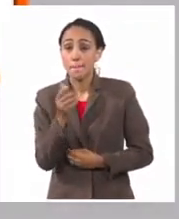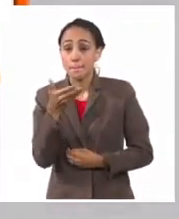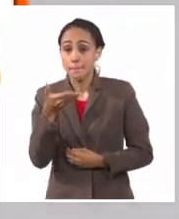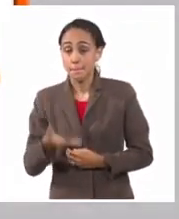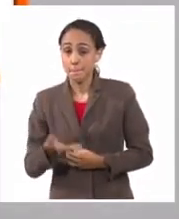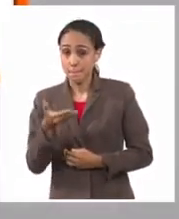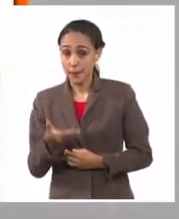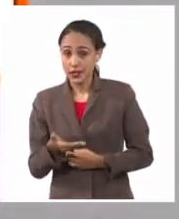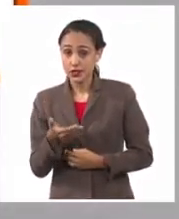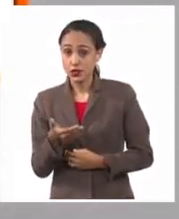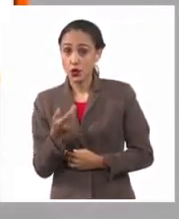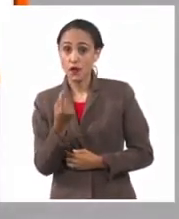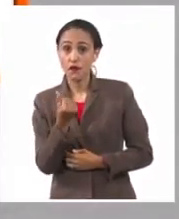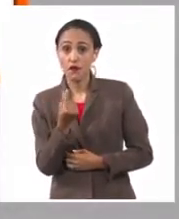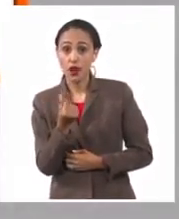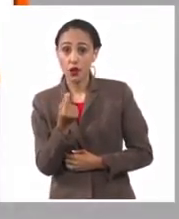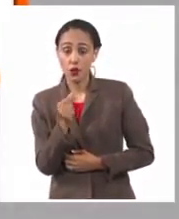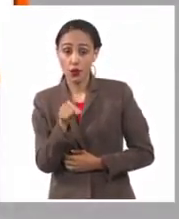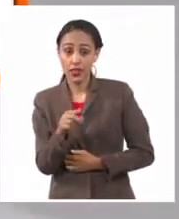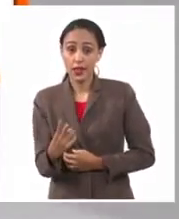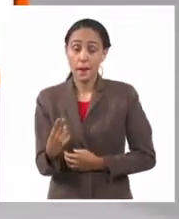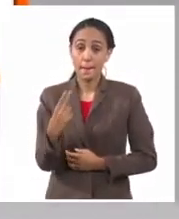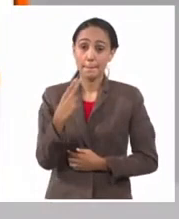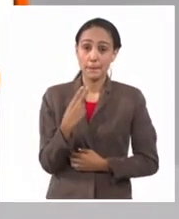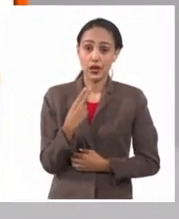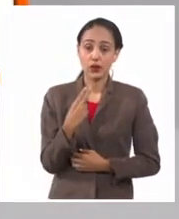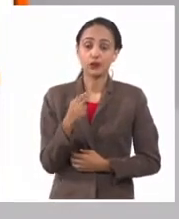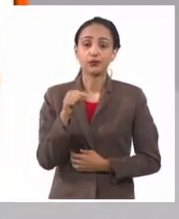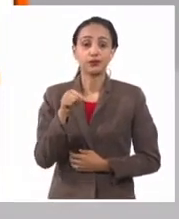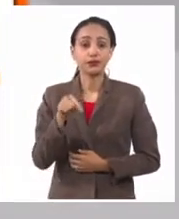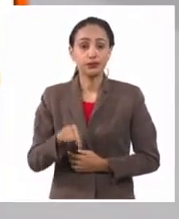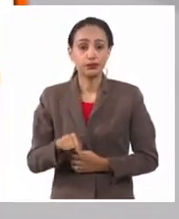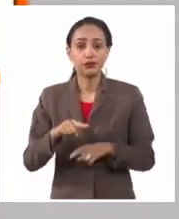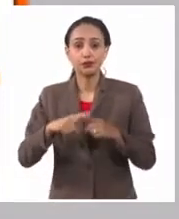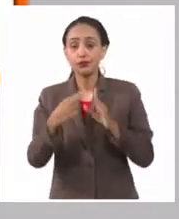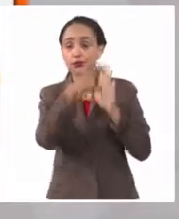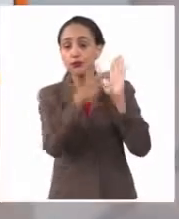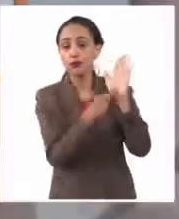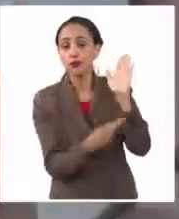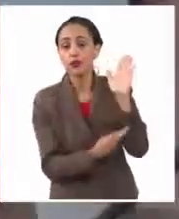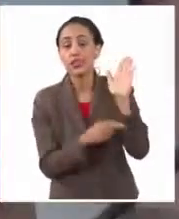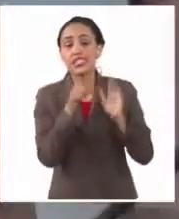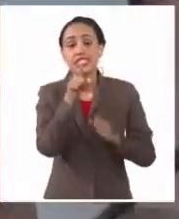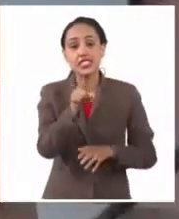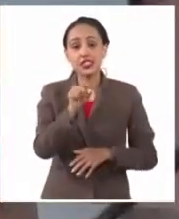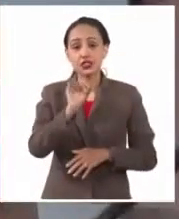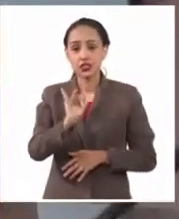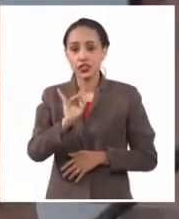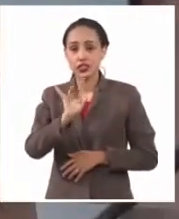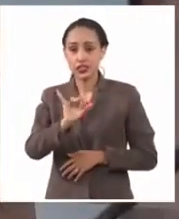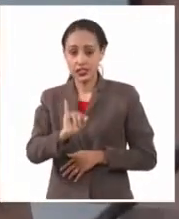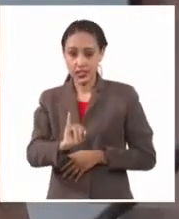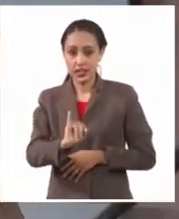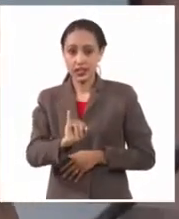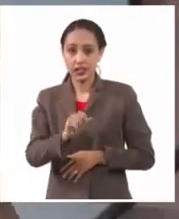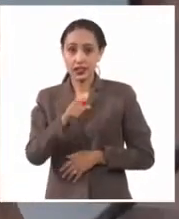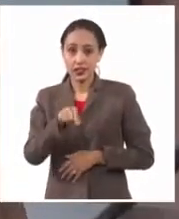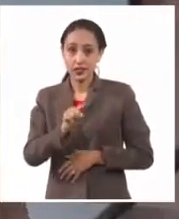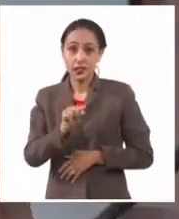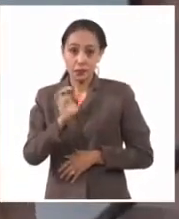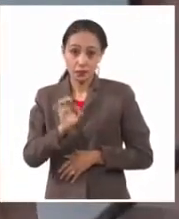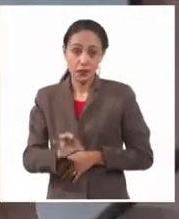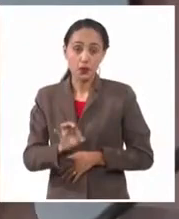estos envíos que se disponen por la resolución 176 de la Aduana General de la República